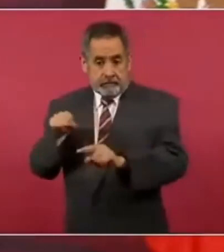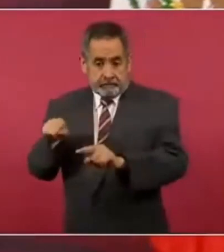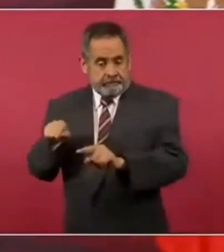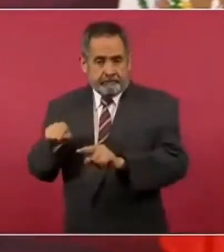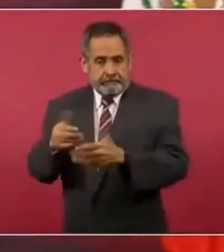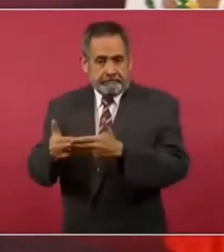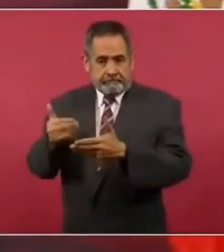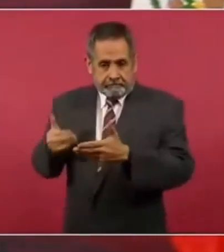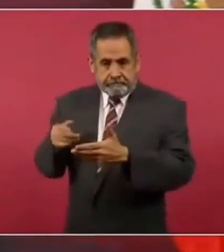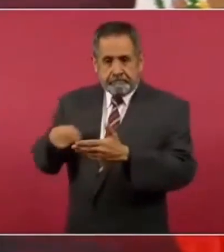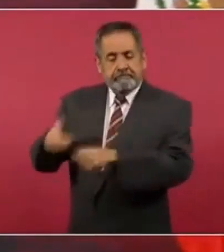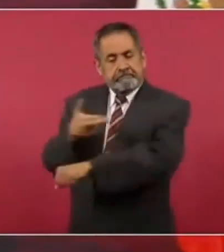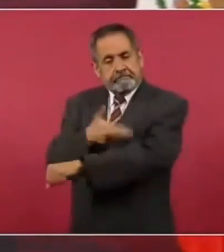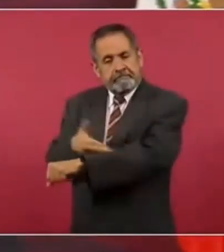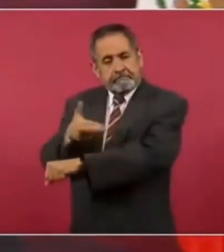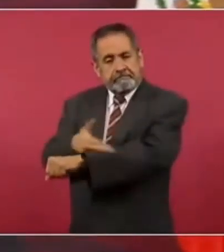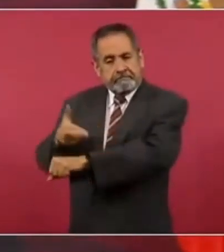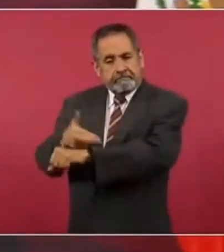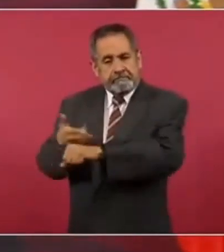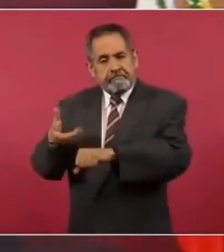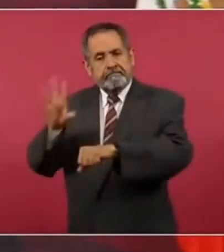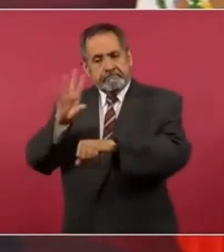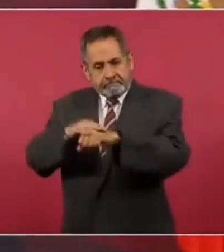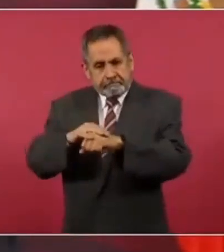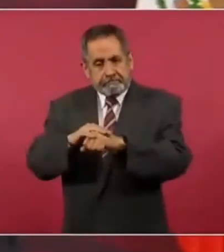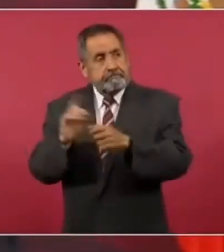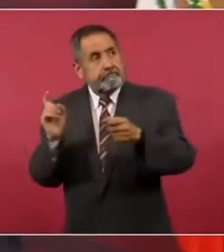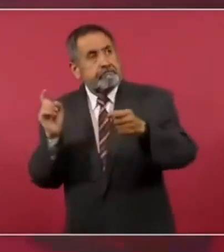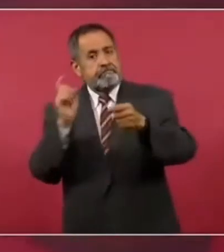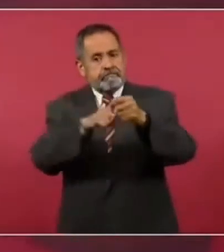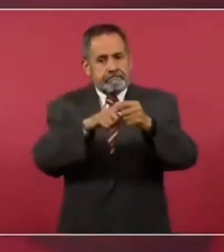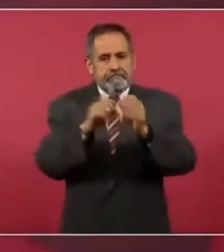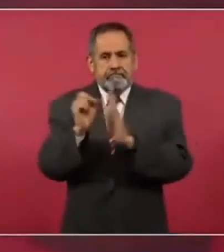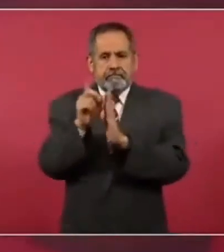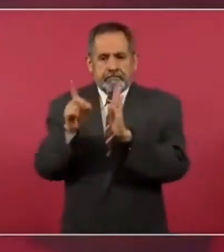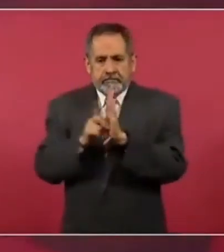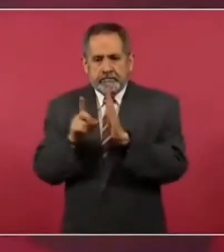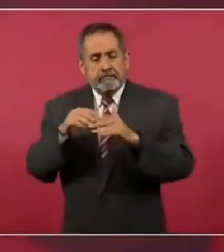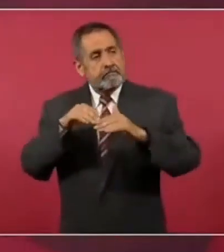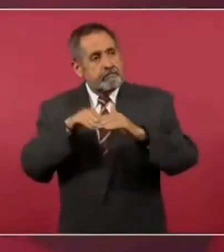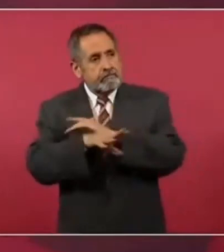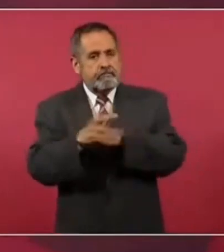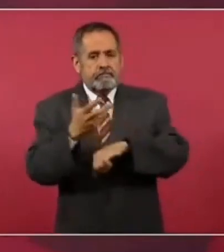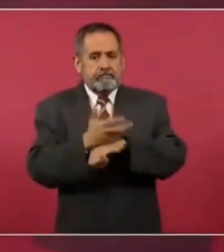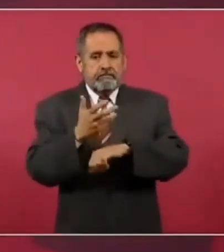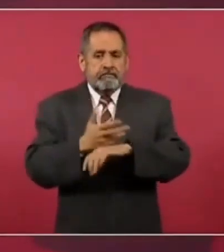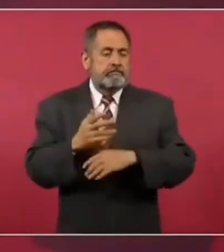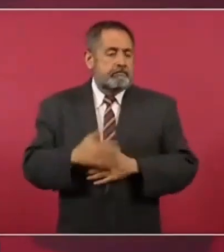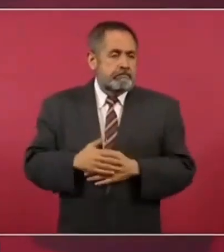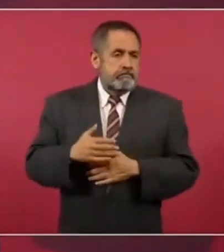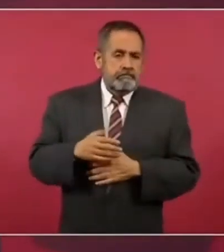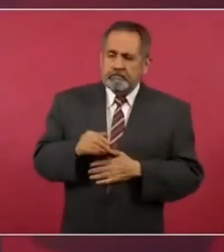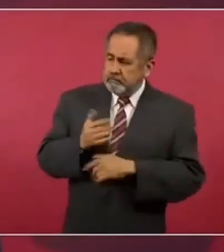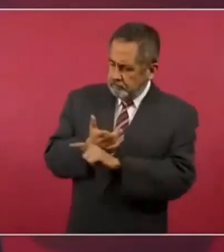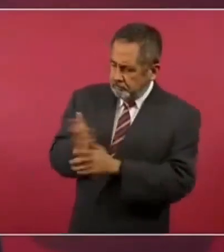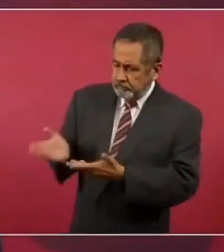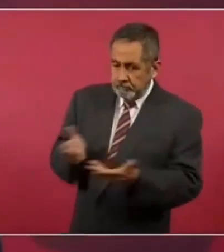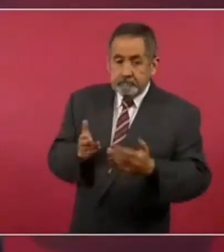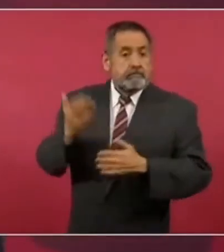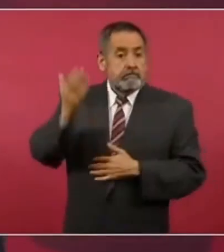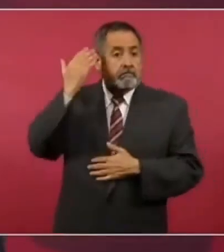para ingresar a Estados Unidos. Antes no había esa posibilidad,